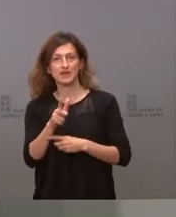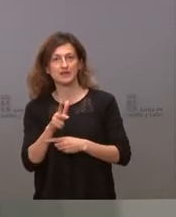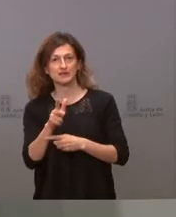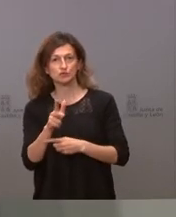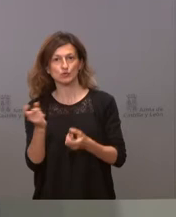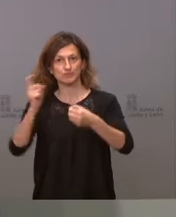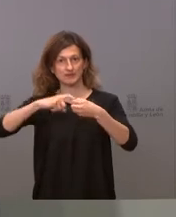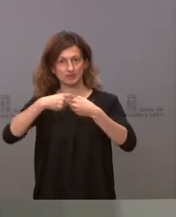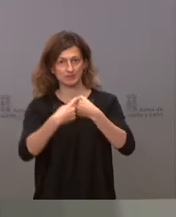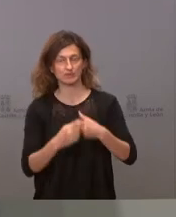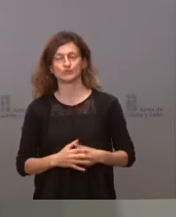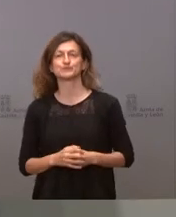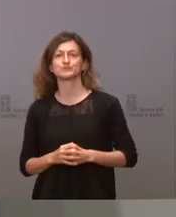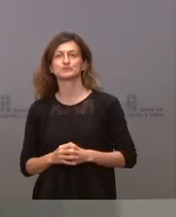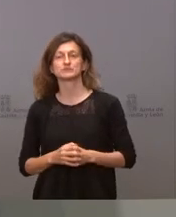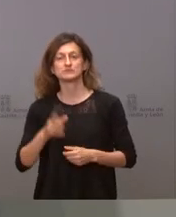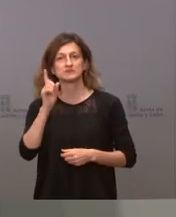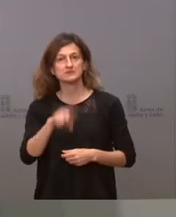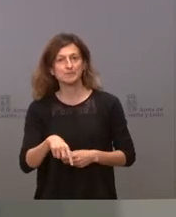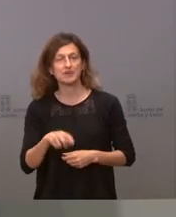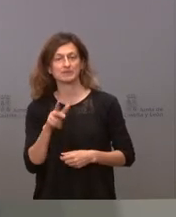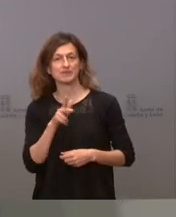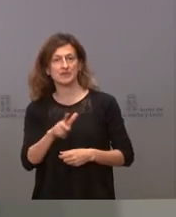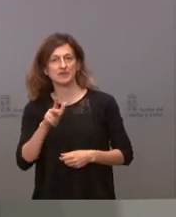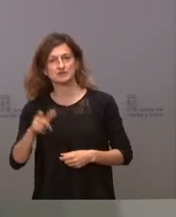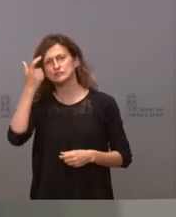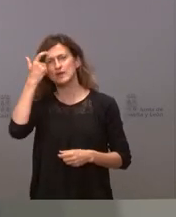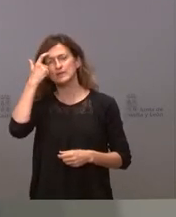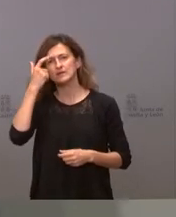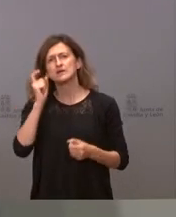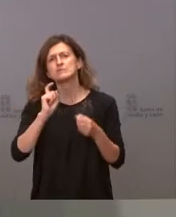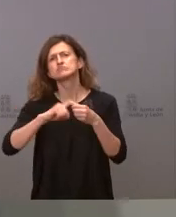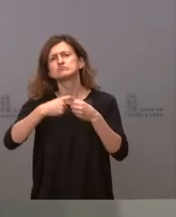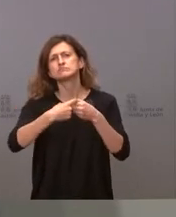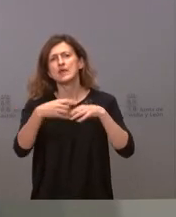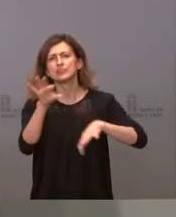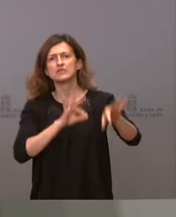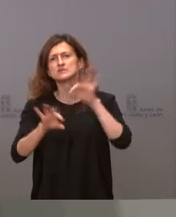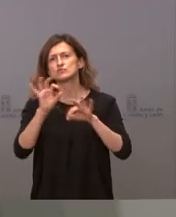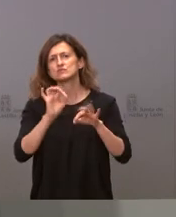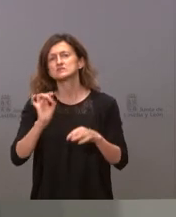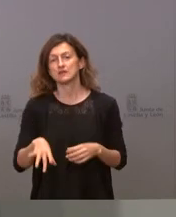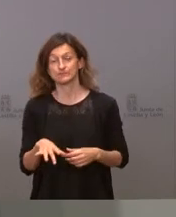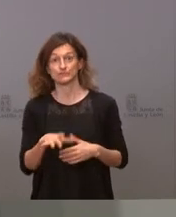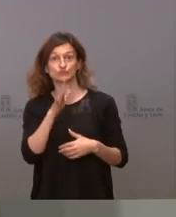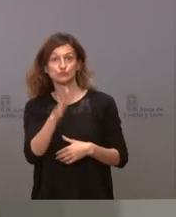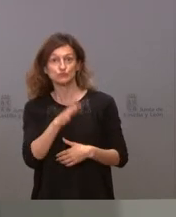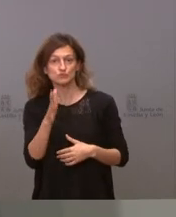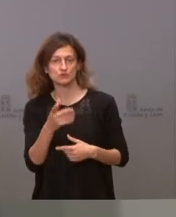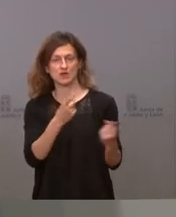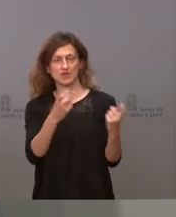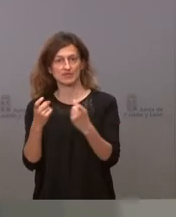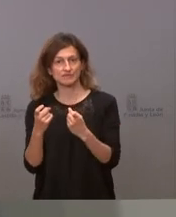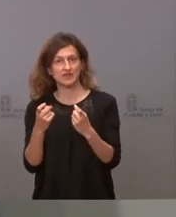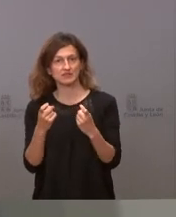participación y el derecho también a saber quién participa en la toma de las decisiones y para ello era necesario,